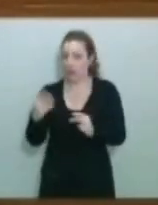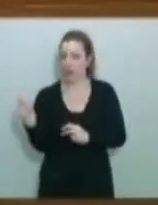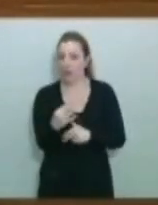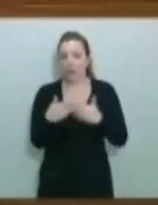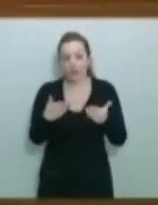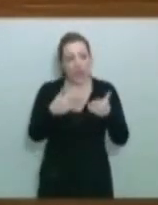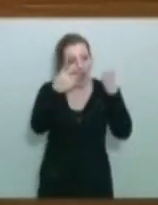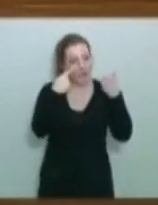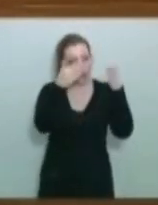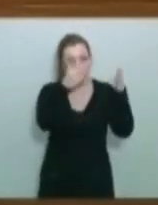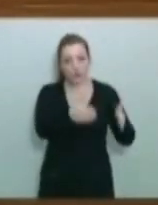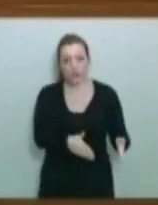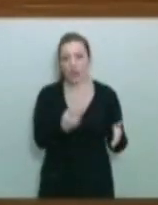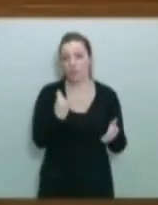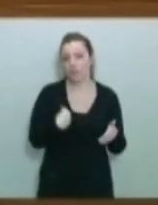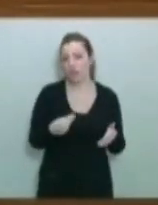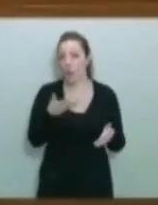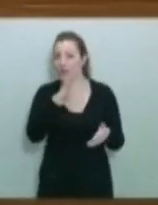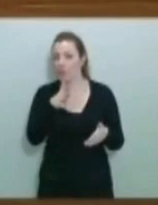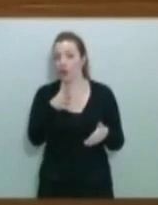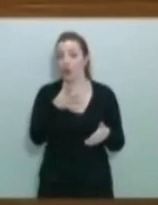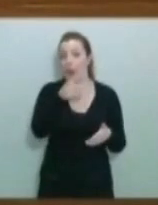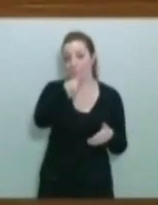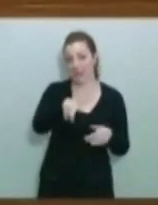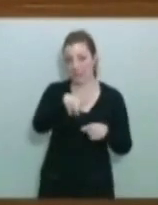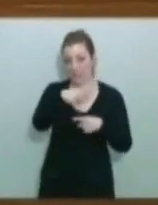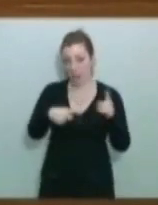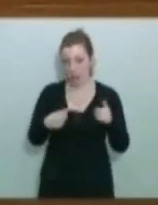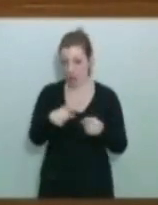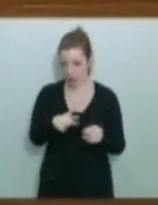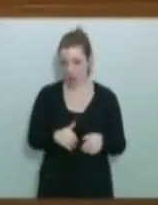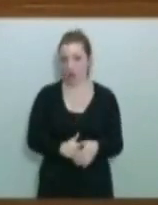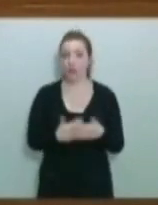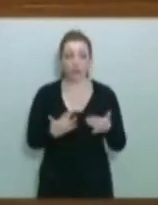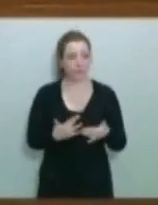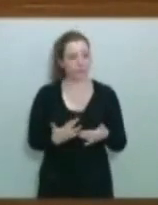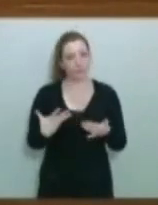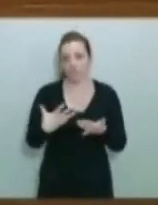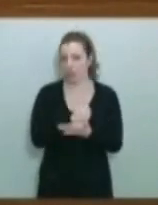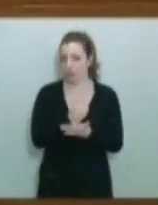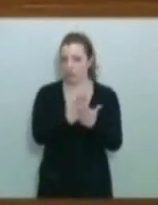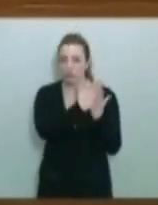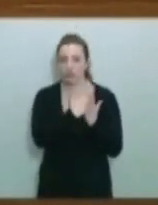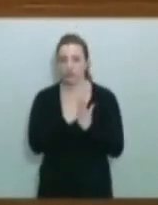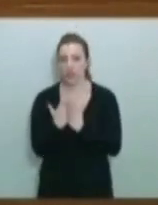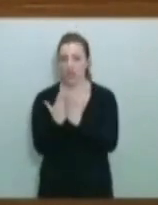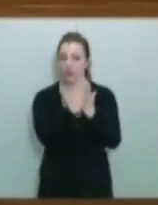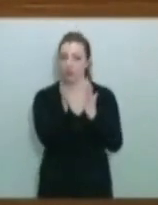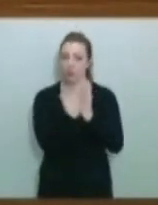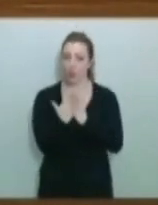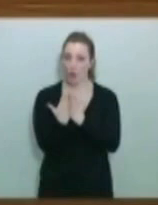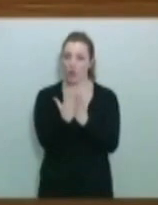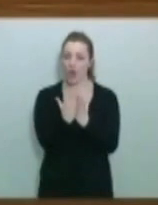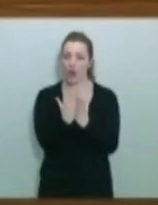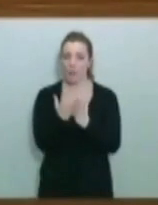adentro de aproximadamente mes y medio. Bien, yo…, estudiaremos, sin lugar a dudas, el